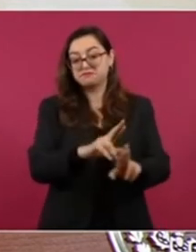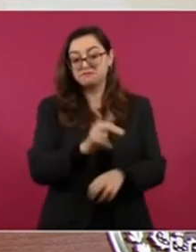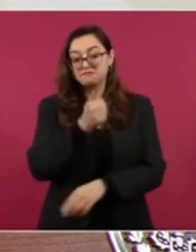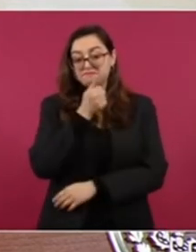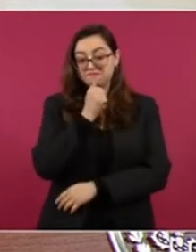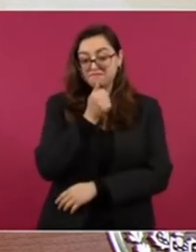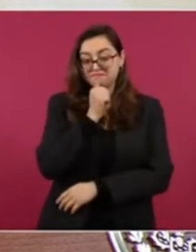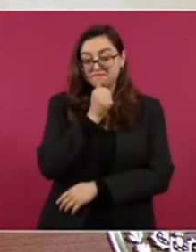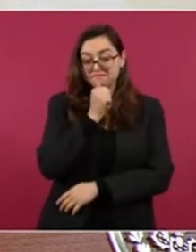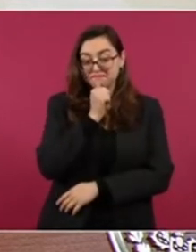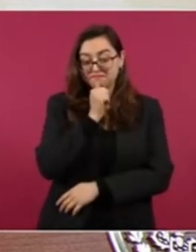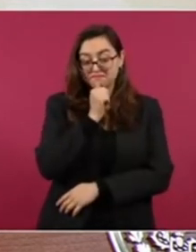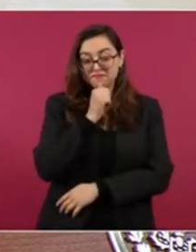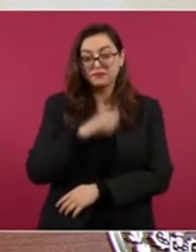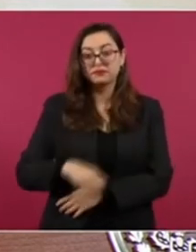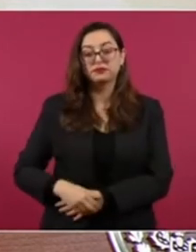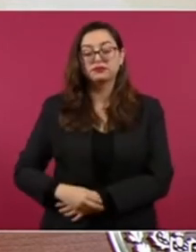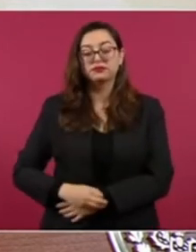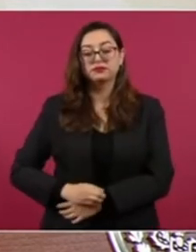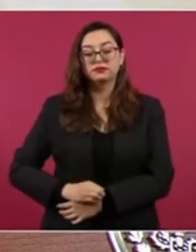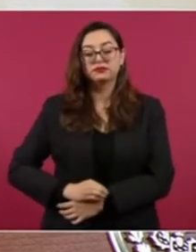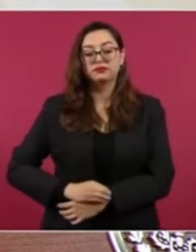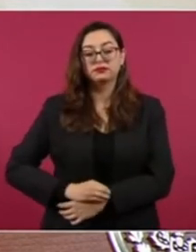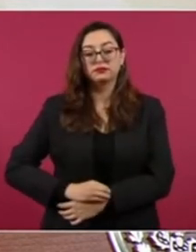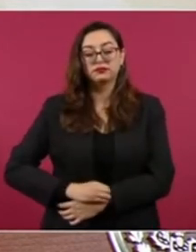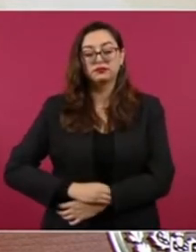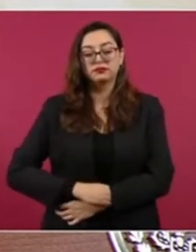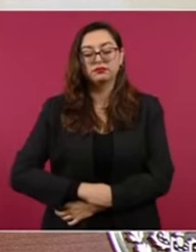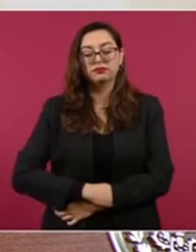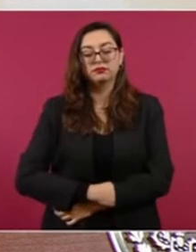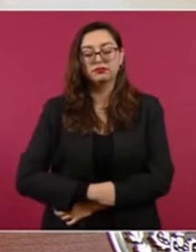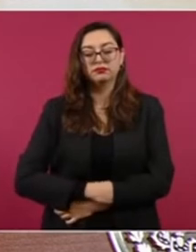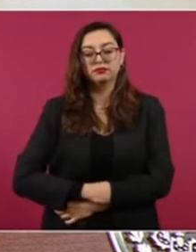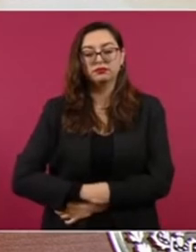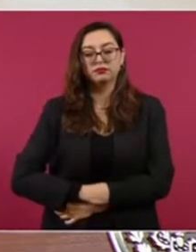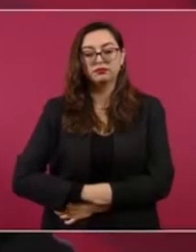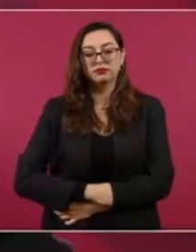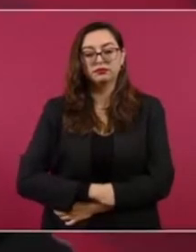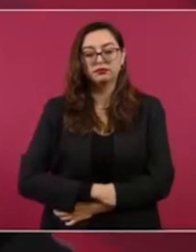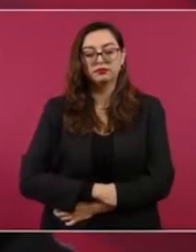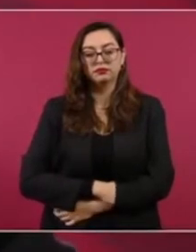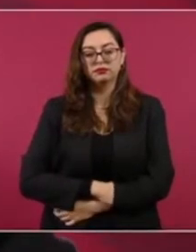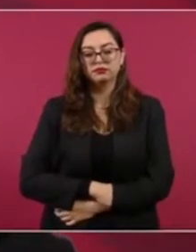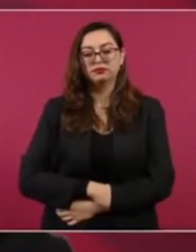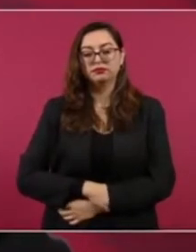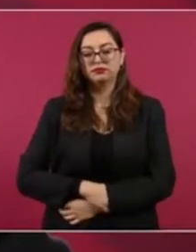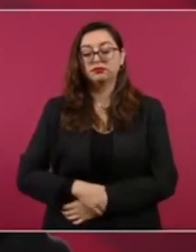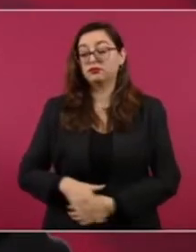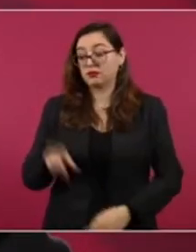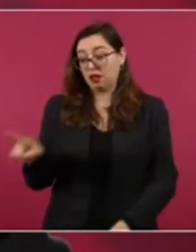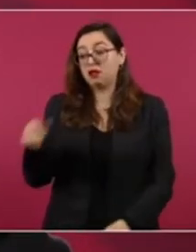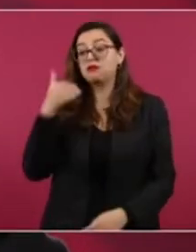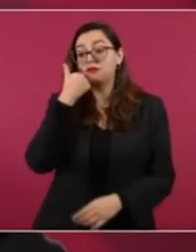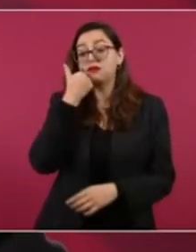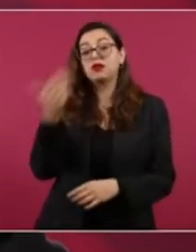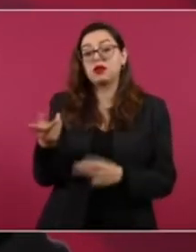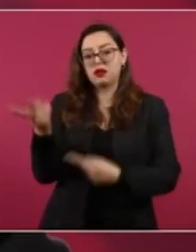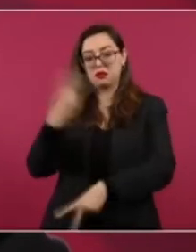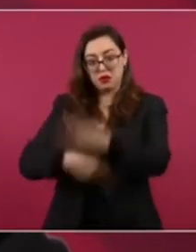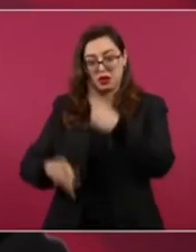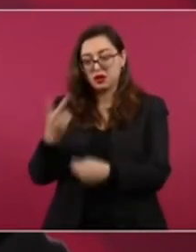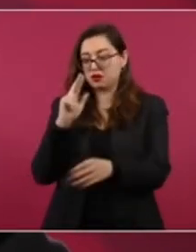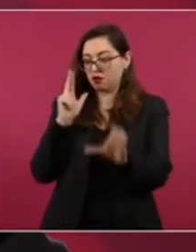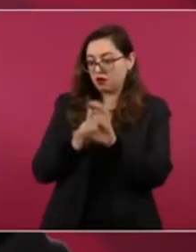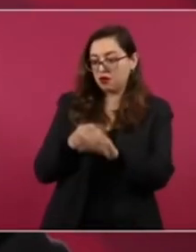lo desea, nosotros tenemos las puertas abiertas de México